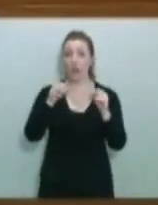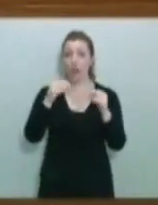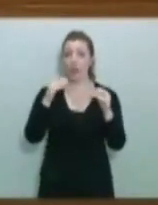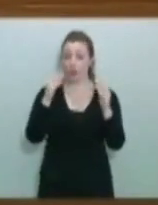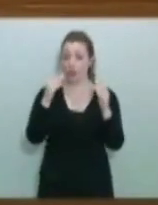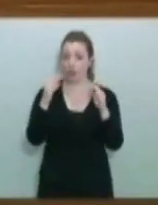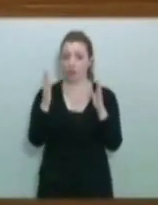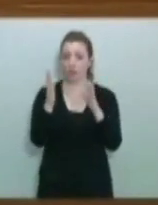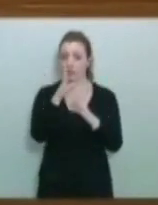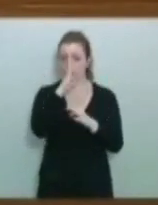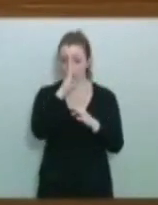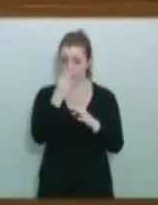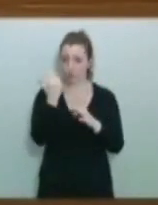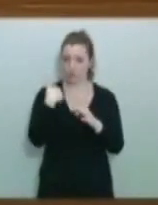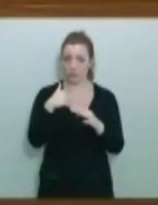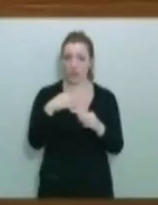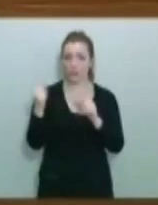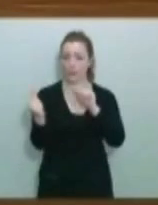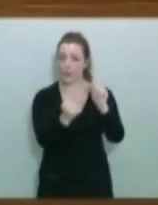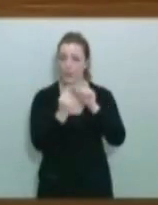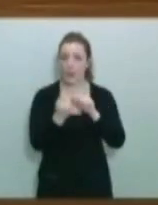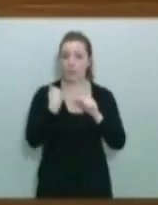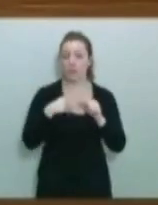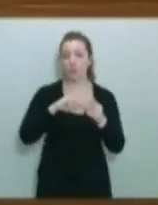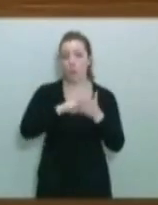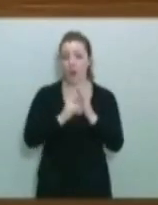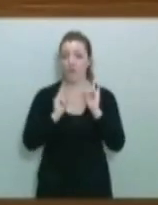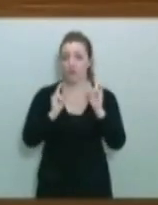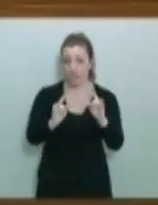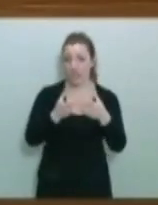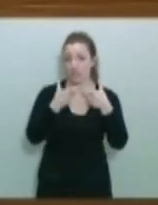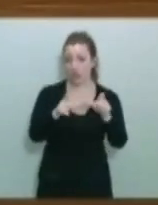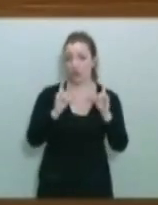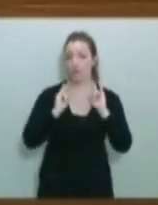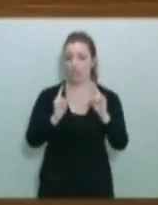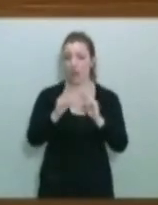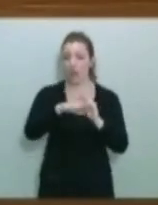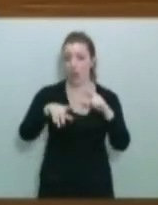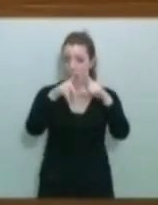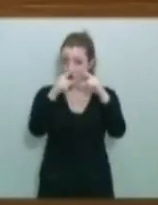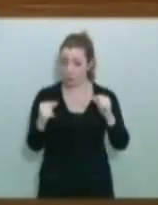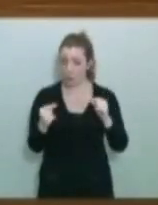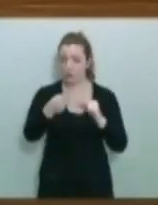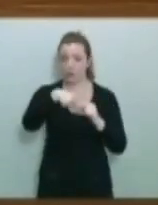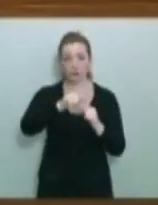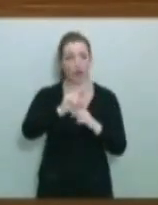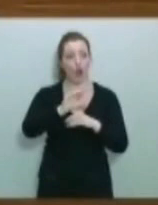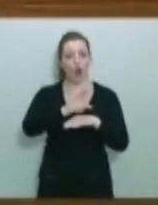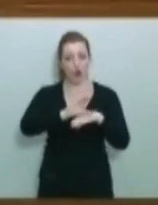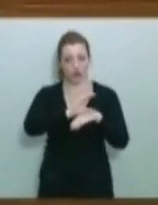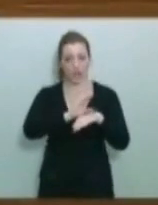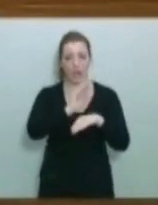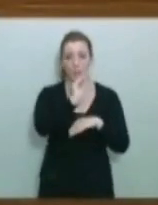Precisamente, en términos generales, sobre materia, sobre el plan forestal y sobre el sector forestal en Asturias. Interpelamos a la consejera precisamente porque